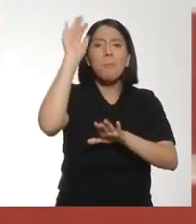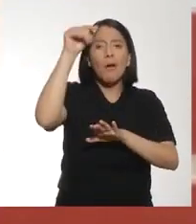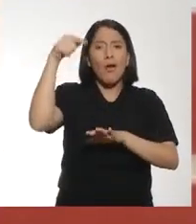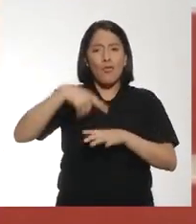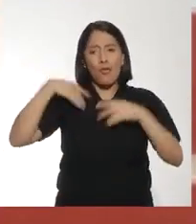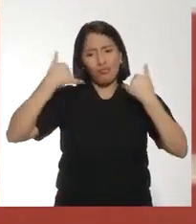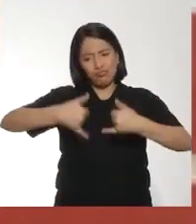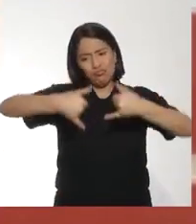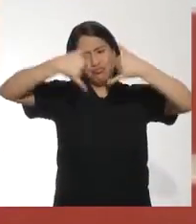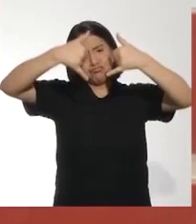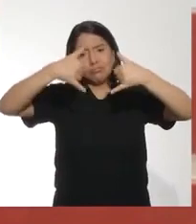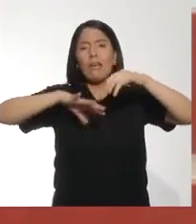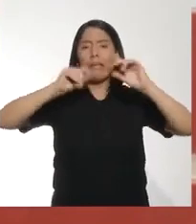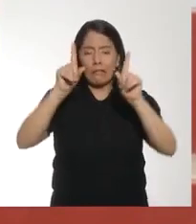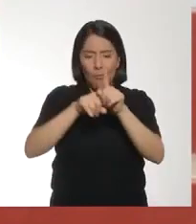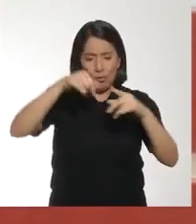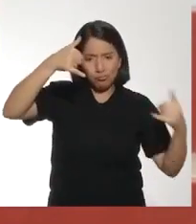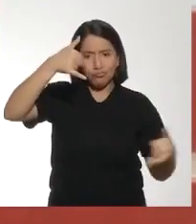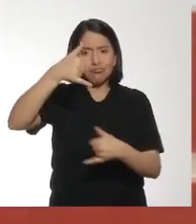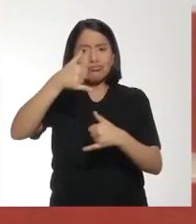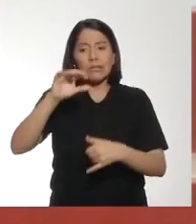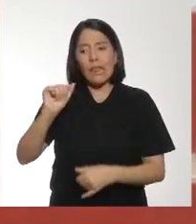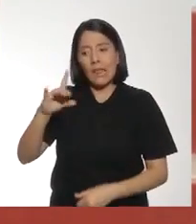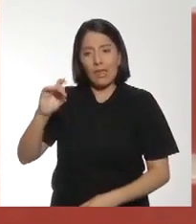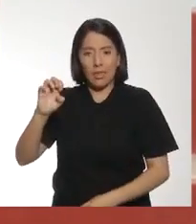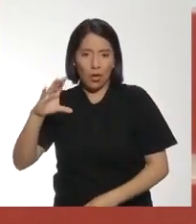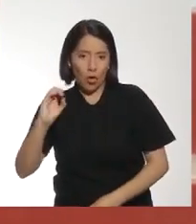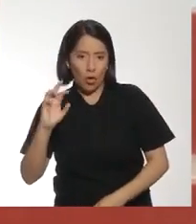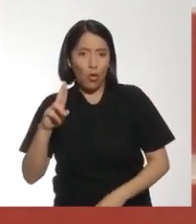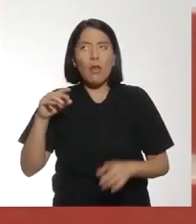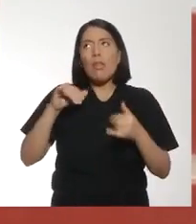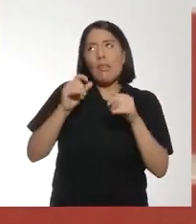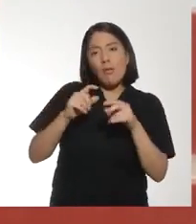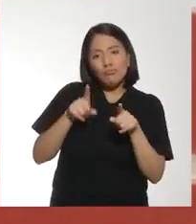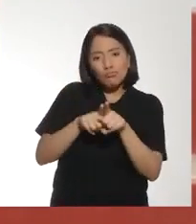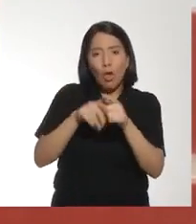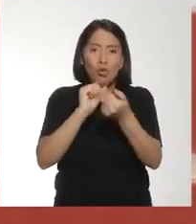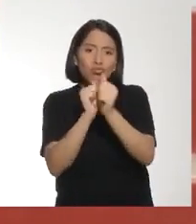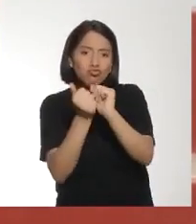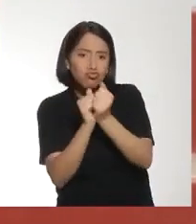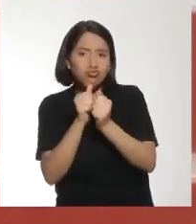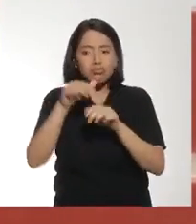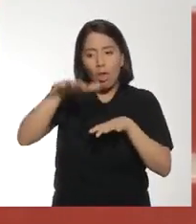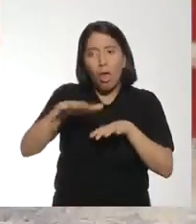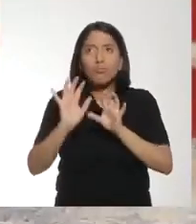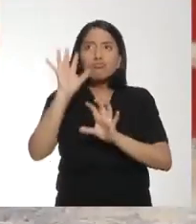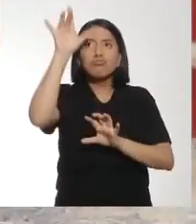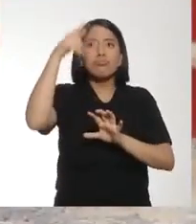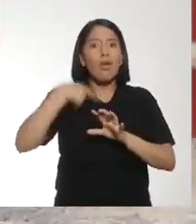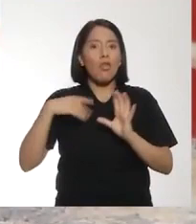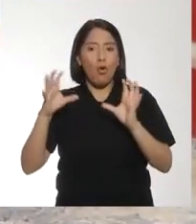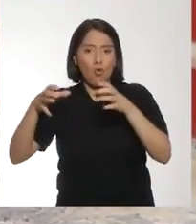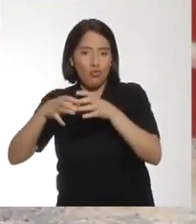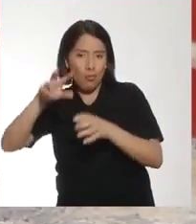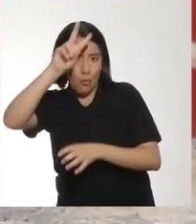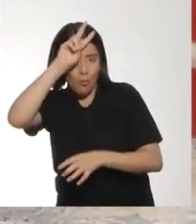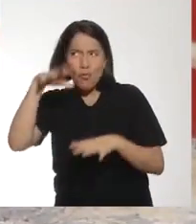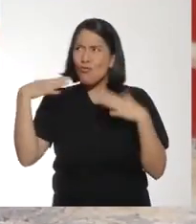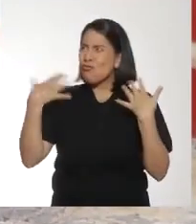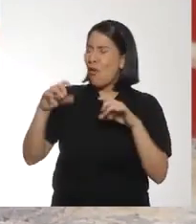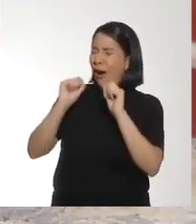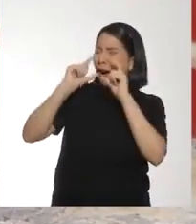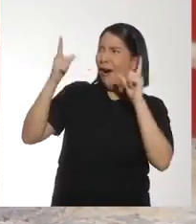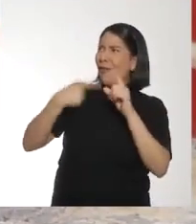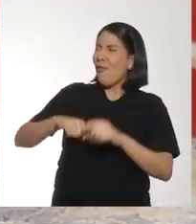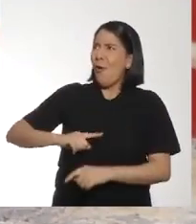he sido campeona y subcampeona de core, subcampeona de los Juegos Escolares y con la Selección Nacional. ¡Qué increíble! En verdad, qué orgullo,